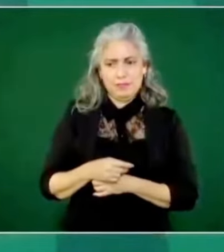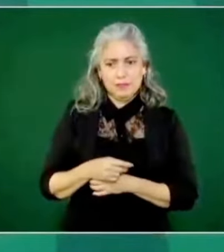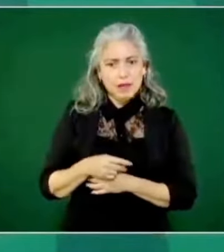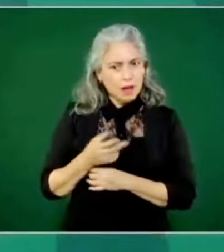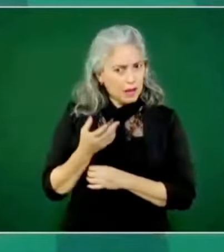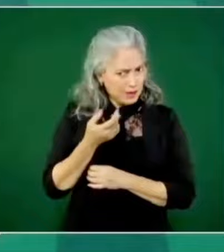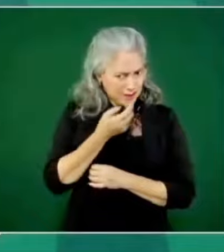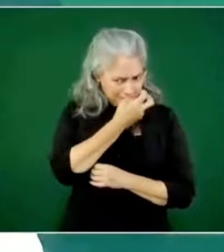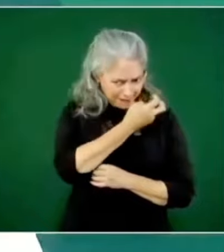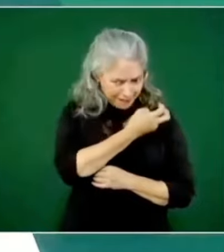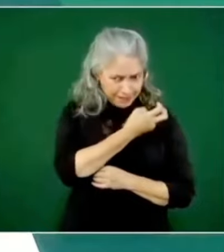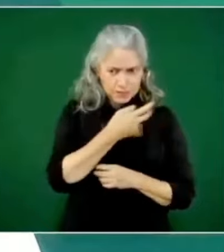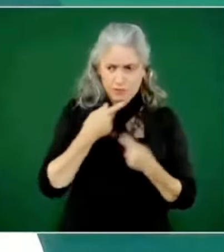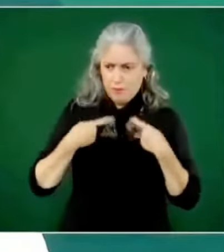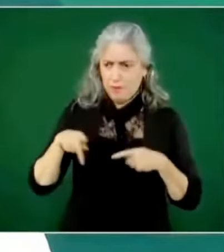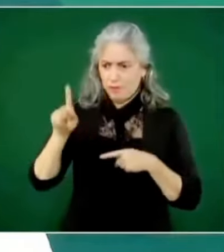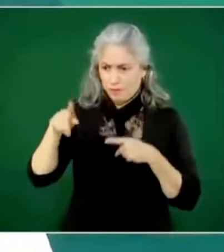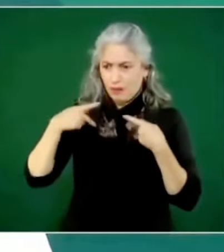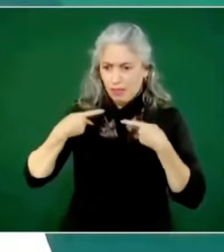segura al débil.